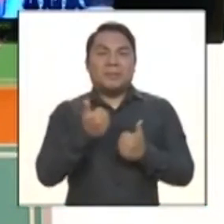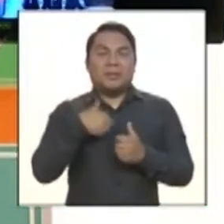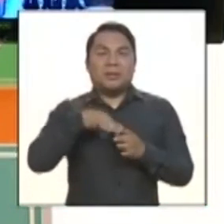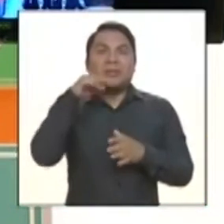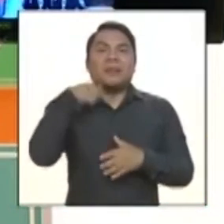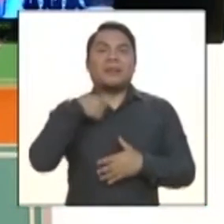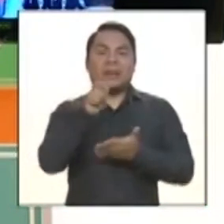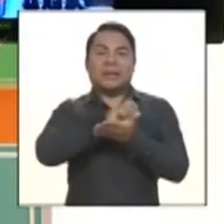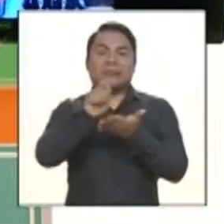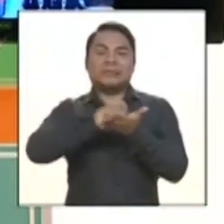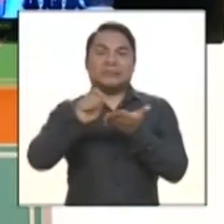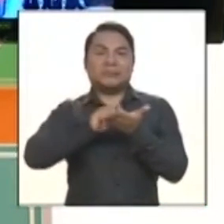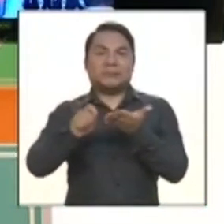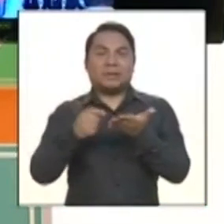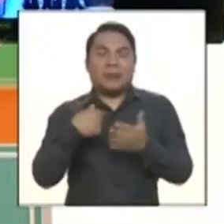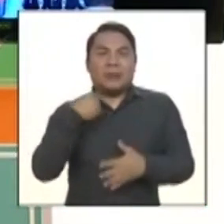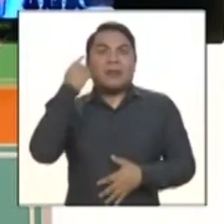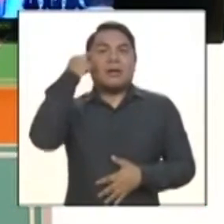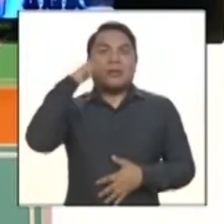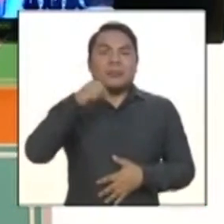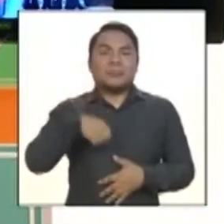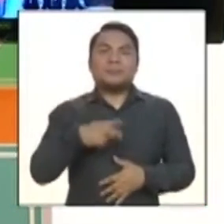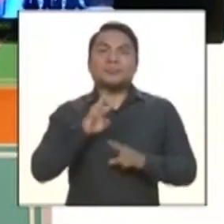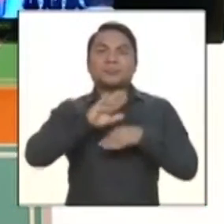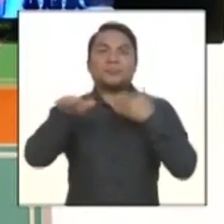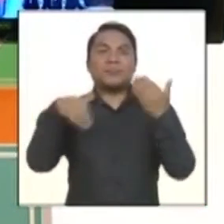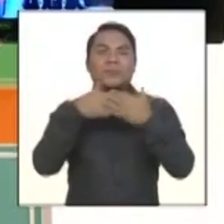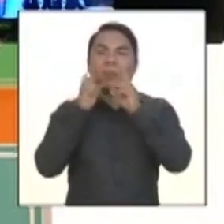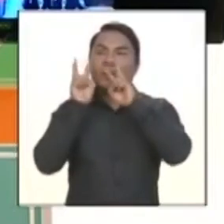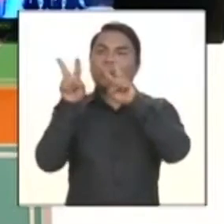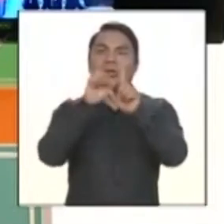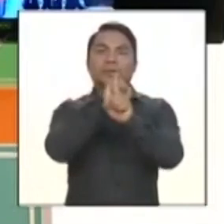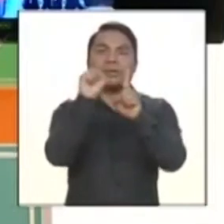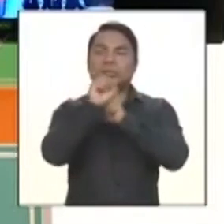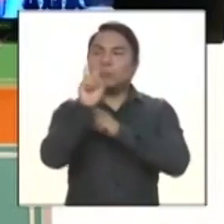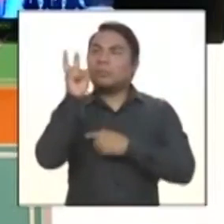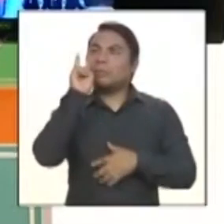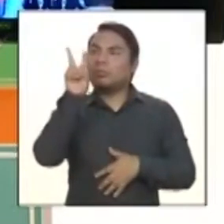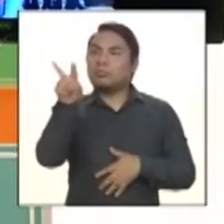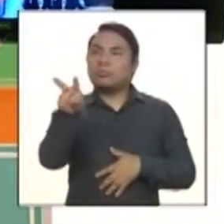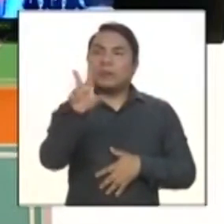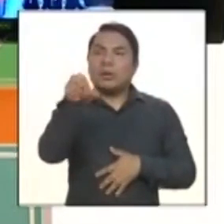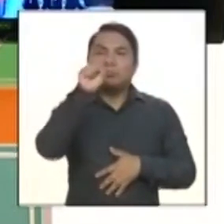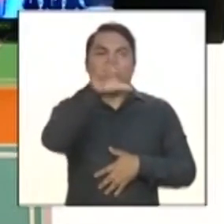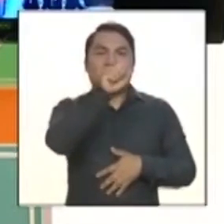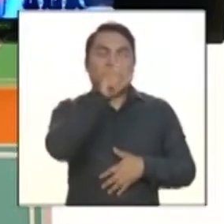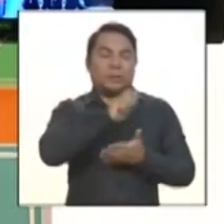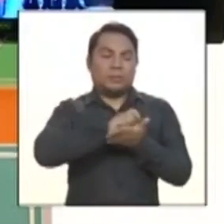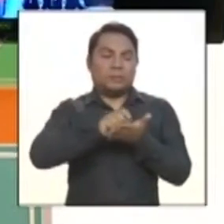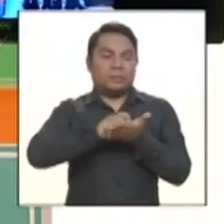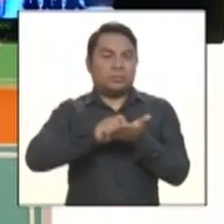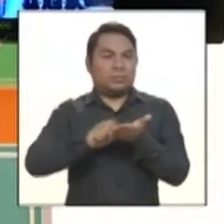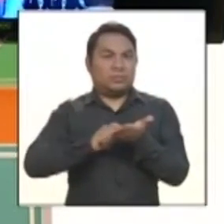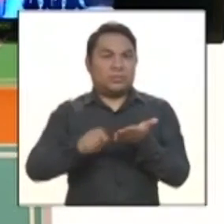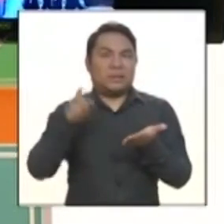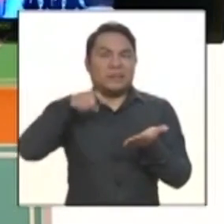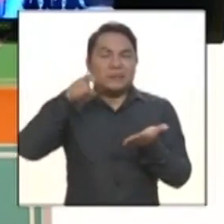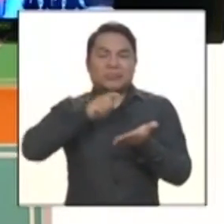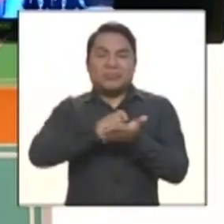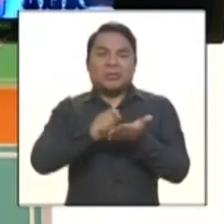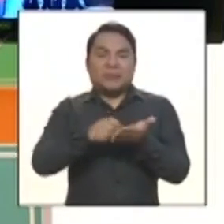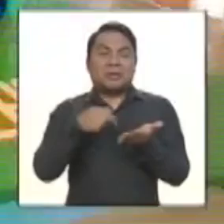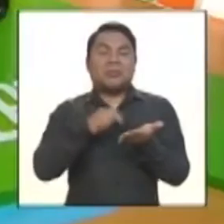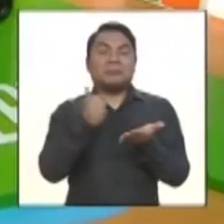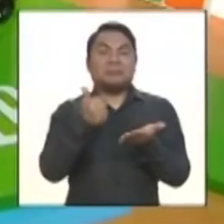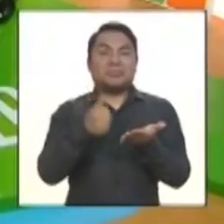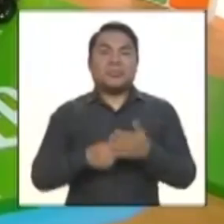es escribir. Es un poco contemplar lo que sucede en la sociedad, plasmarla y reflejar las necesidades de cómo está el